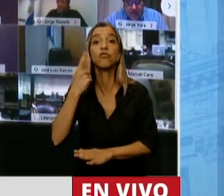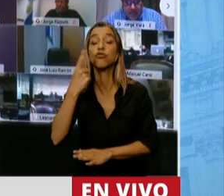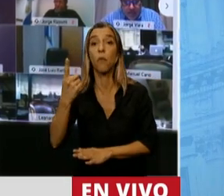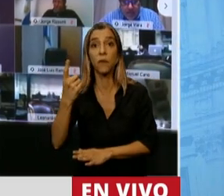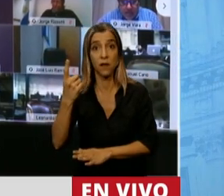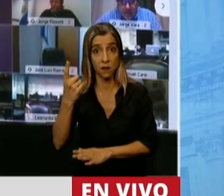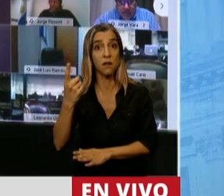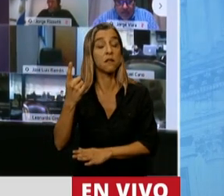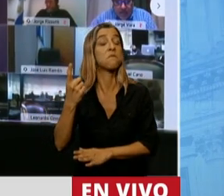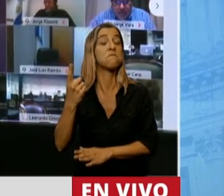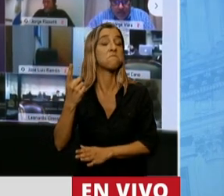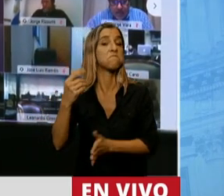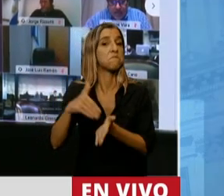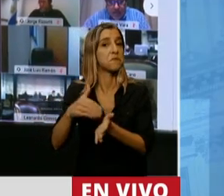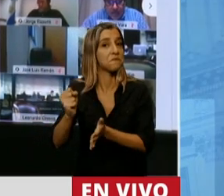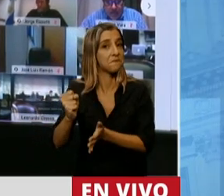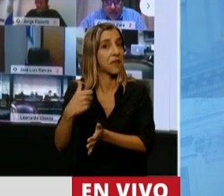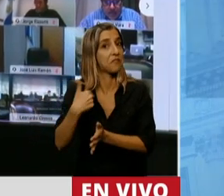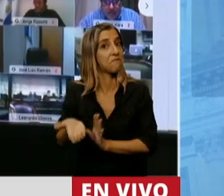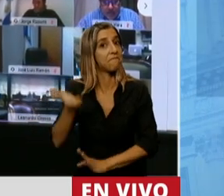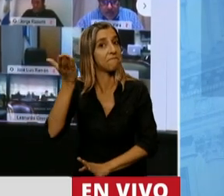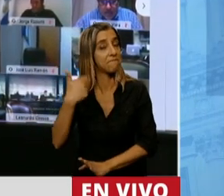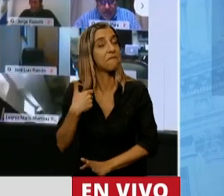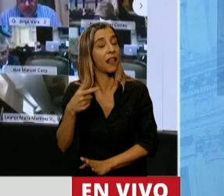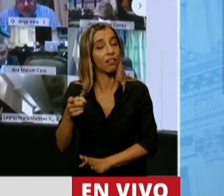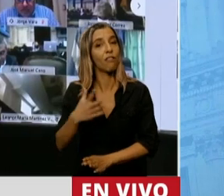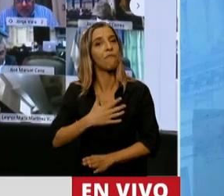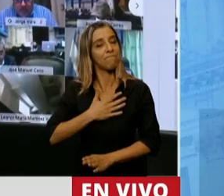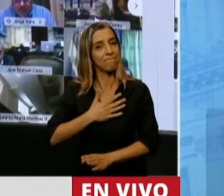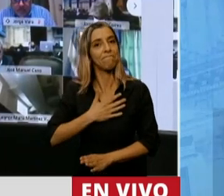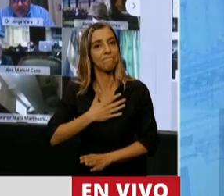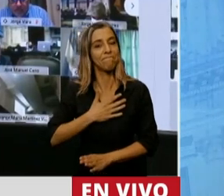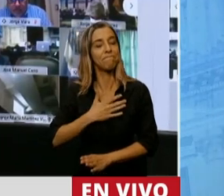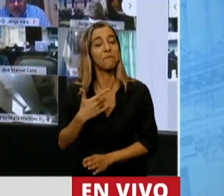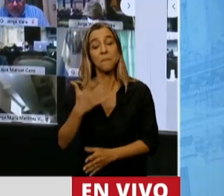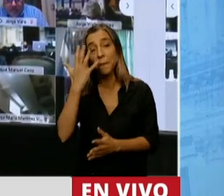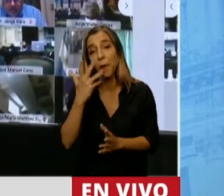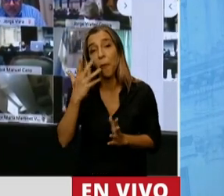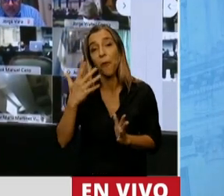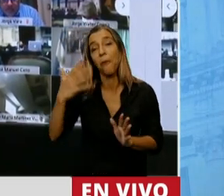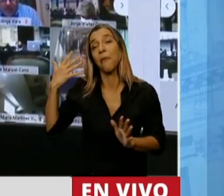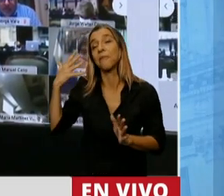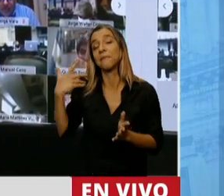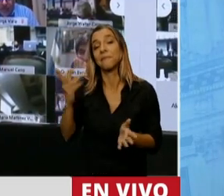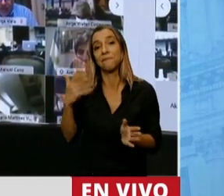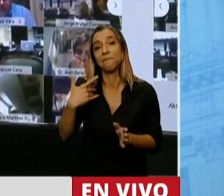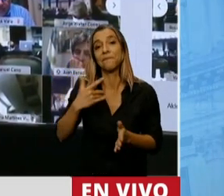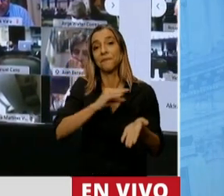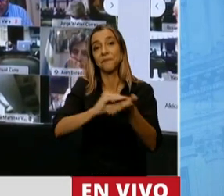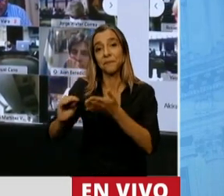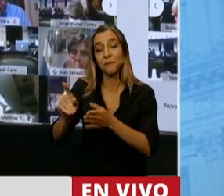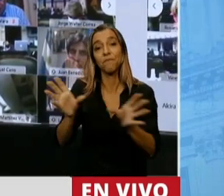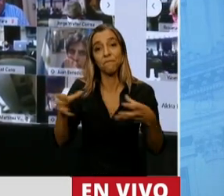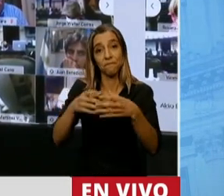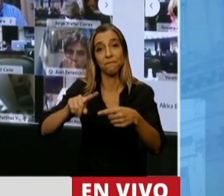La verdad es que nos hubiera gustado que en todas estas gestiones los legisladores, juntos por el cambio, se